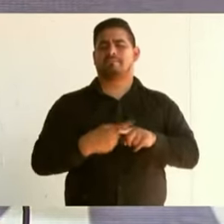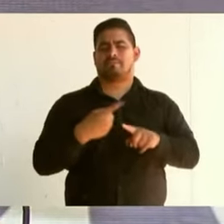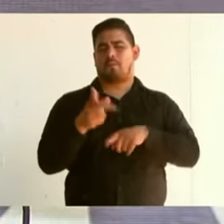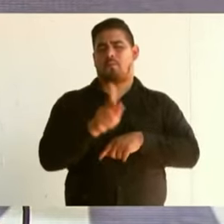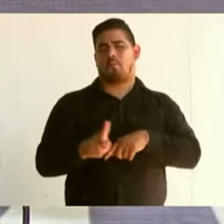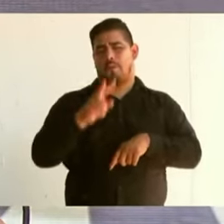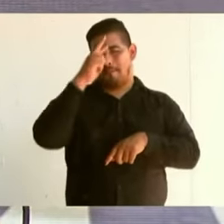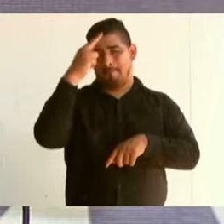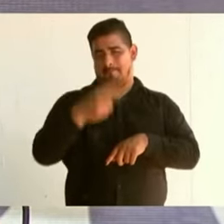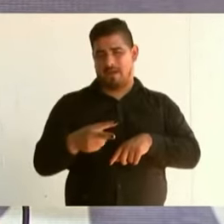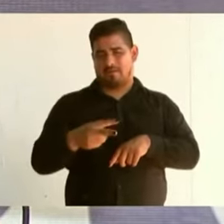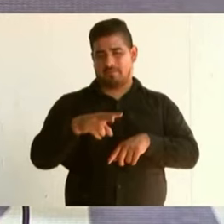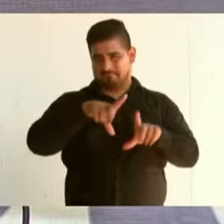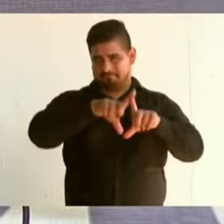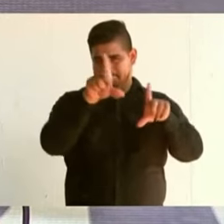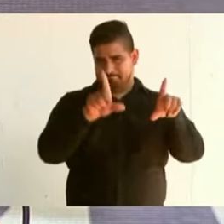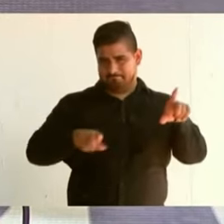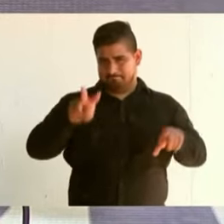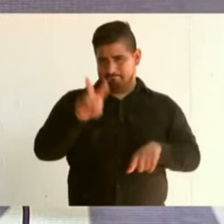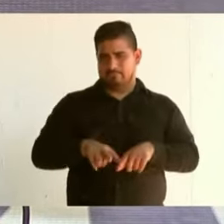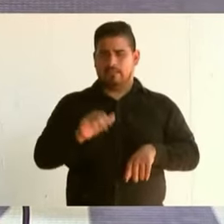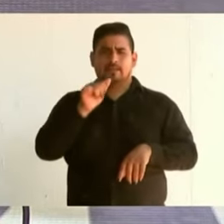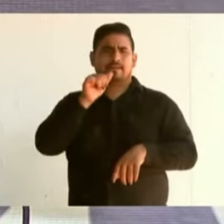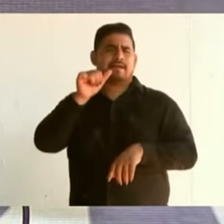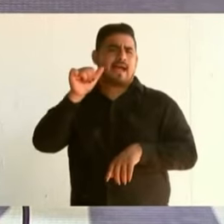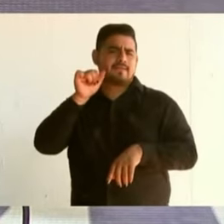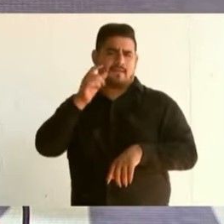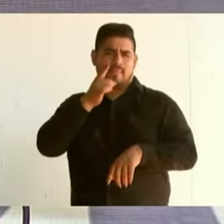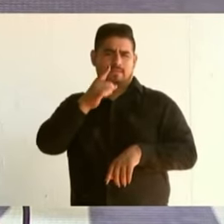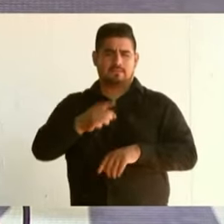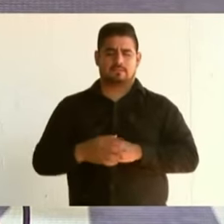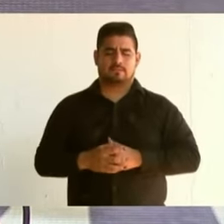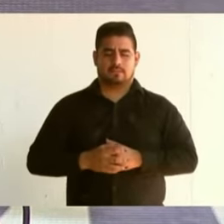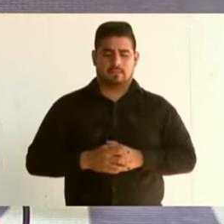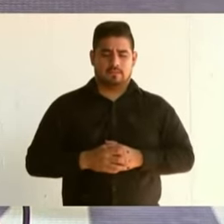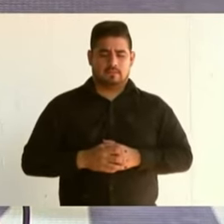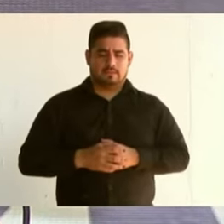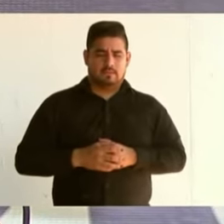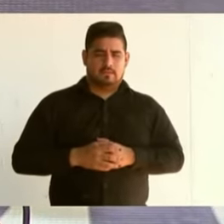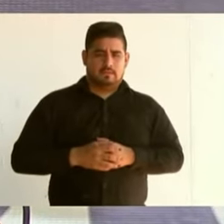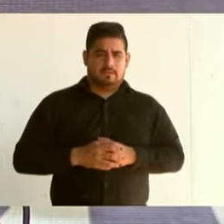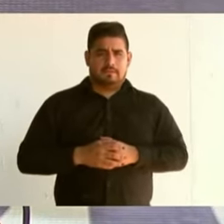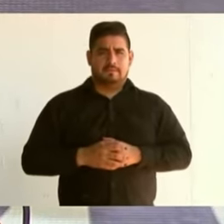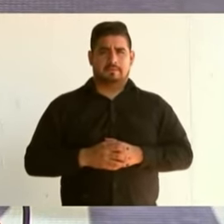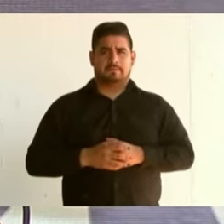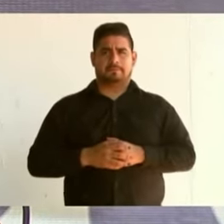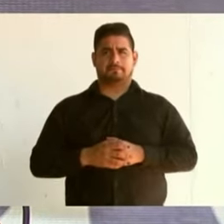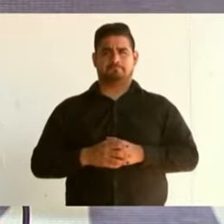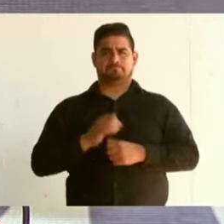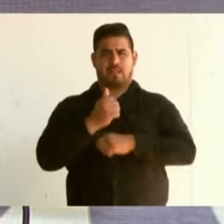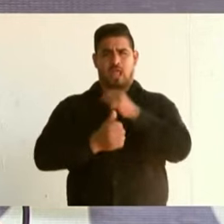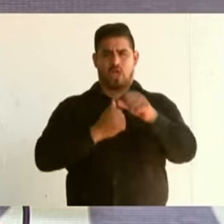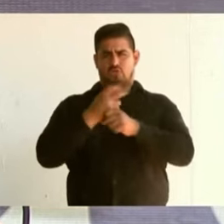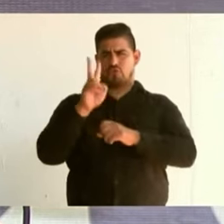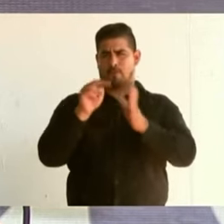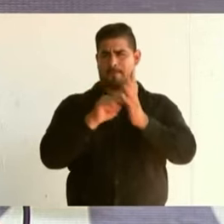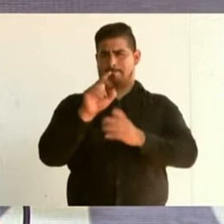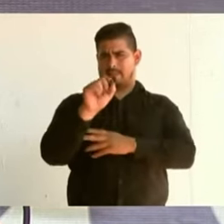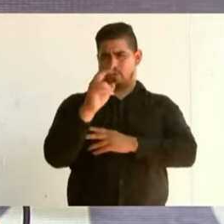México. Ayer comentaba que en el año 2022